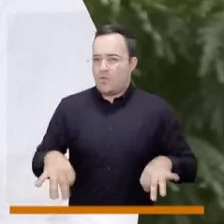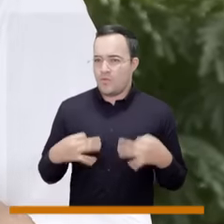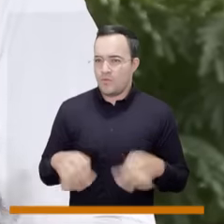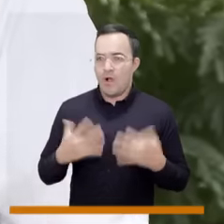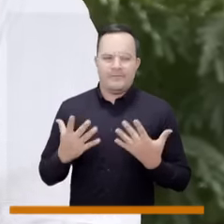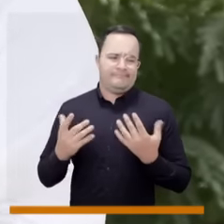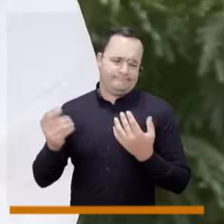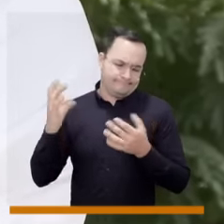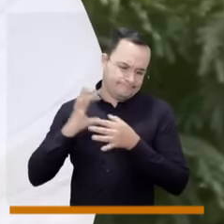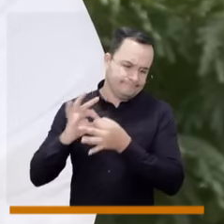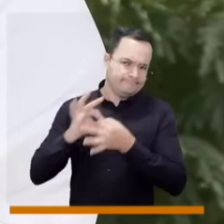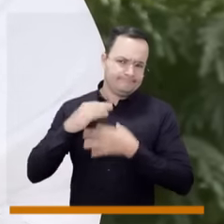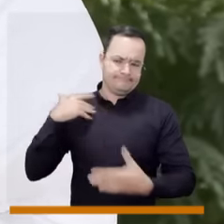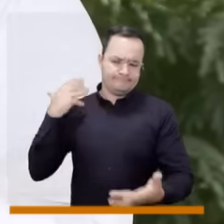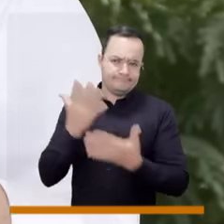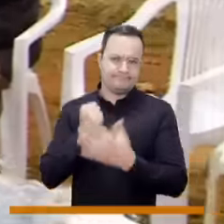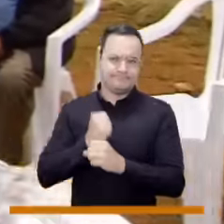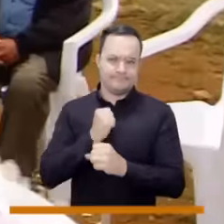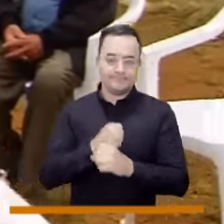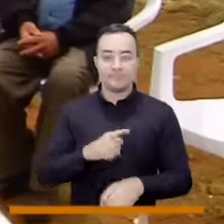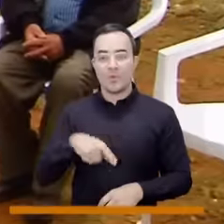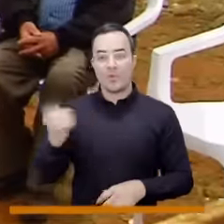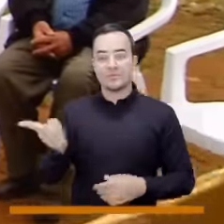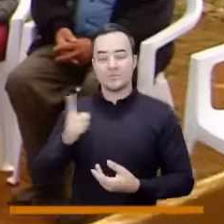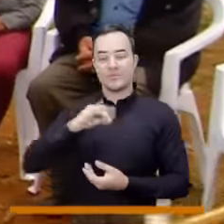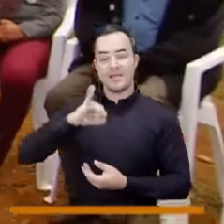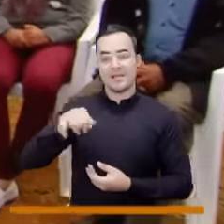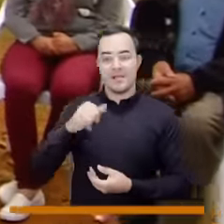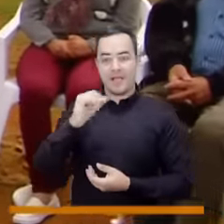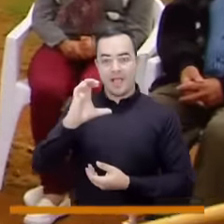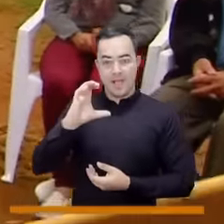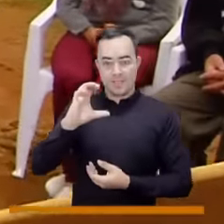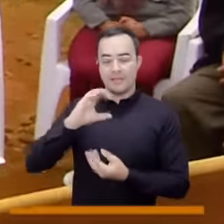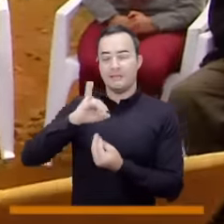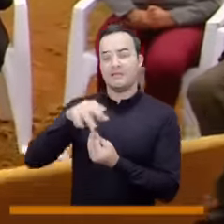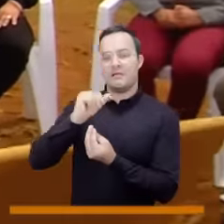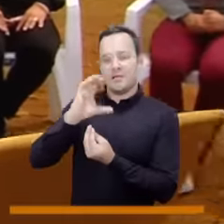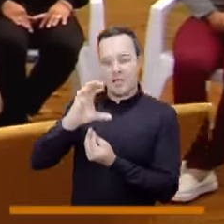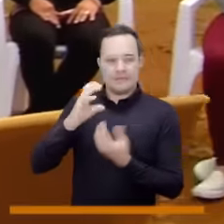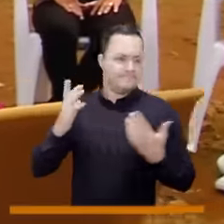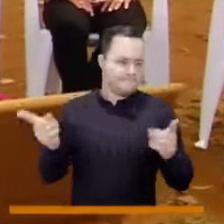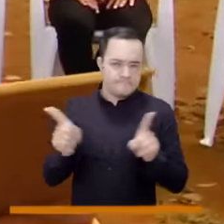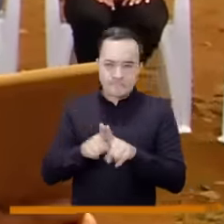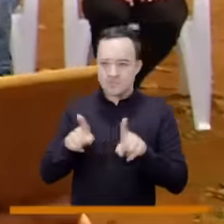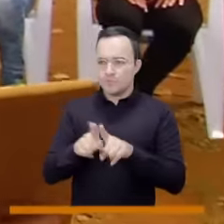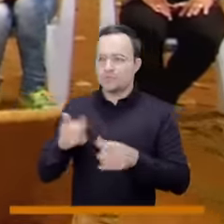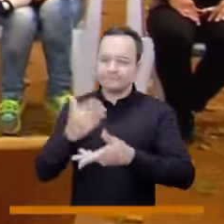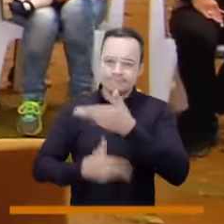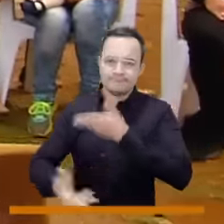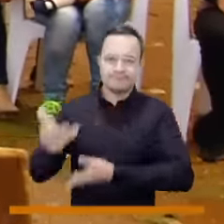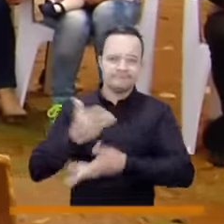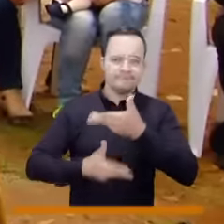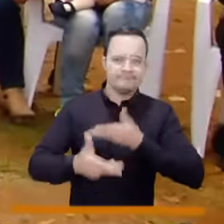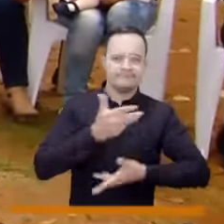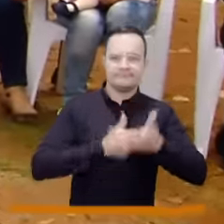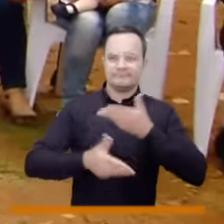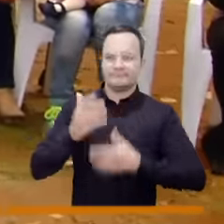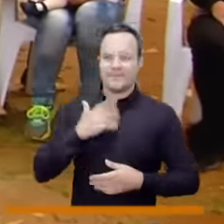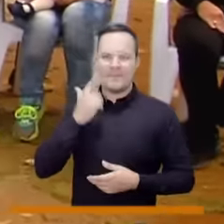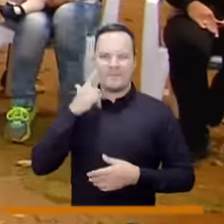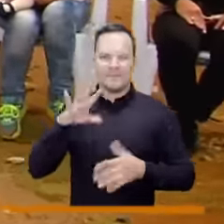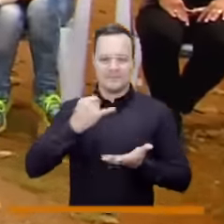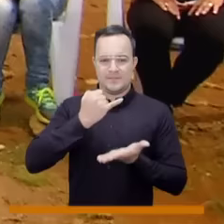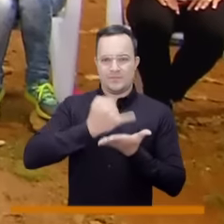cuales hemos trabajado muchísimo, hemos retrabajado con las juntas de acción comunal porque entendemos que en las juntas de acción comunal es un primer